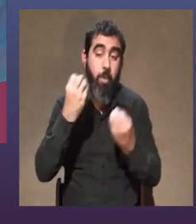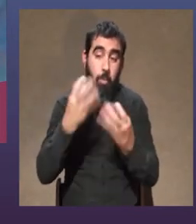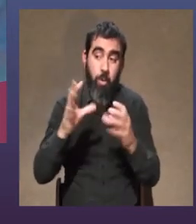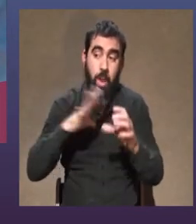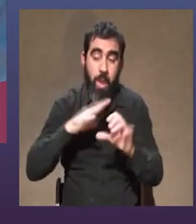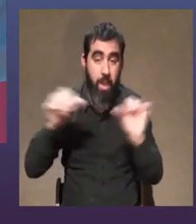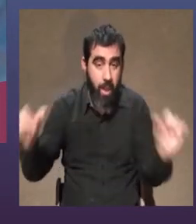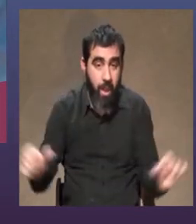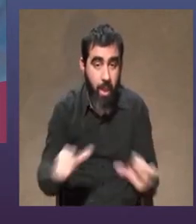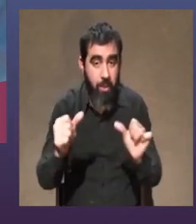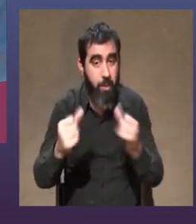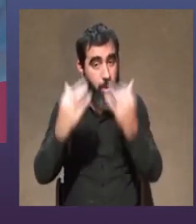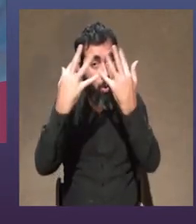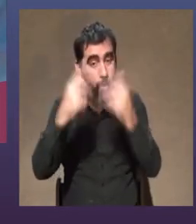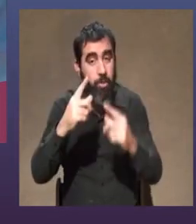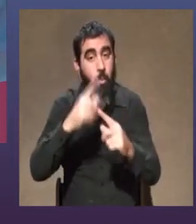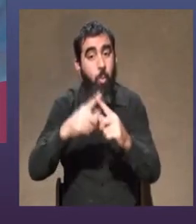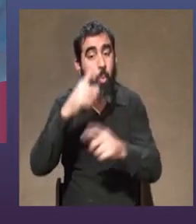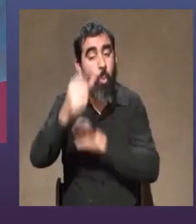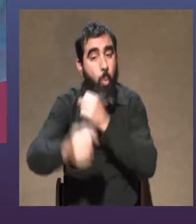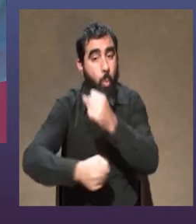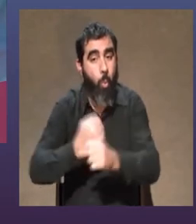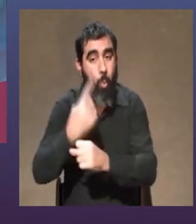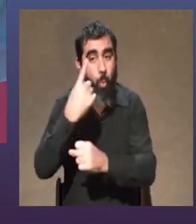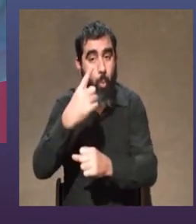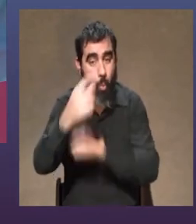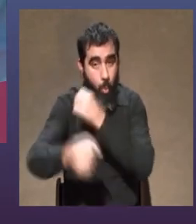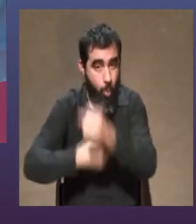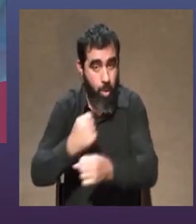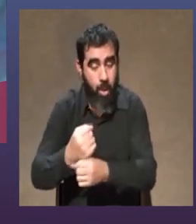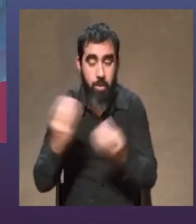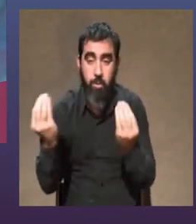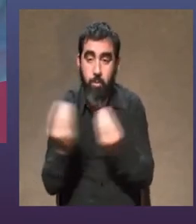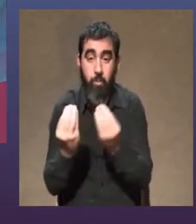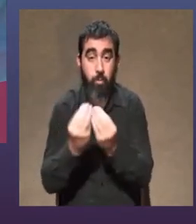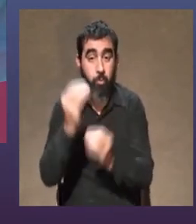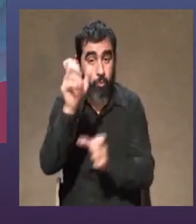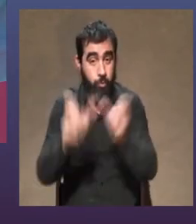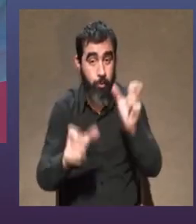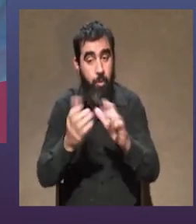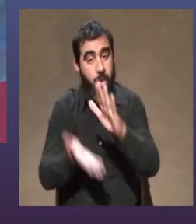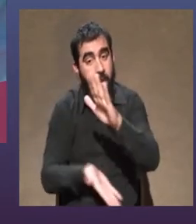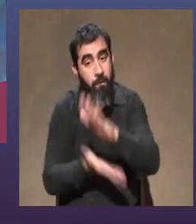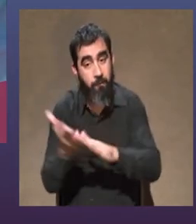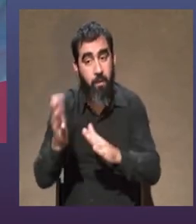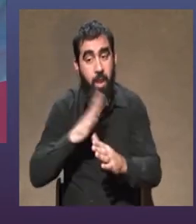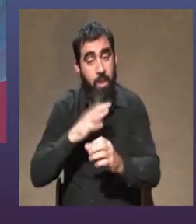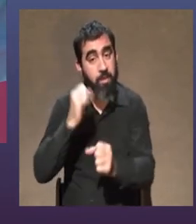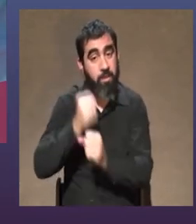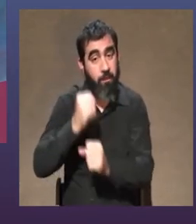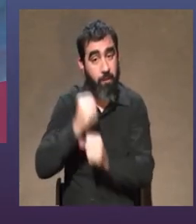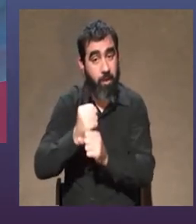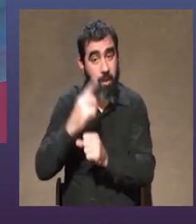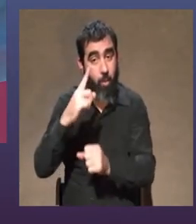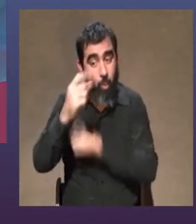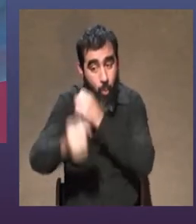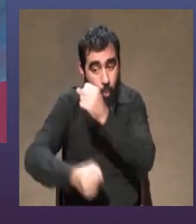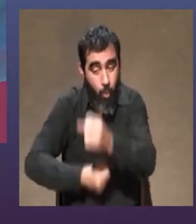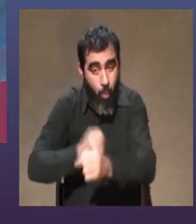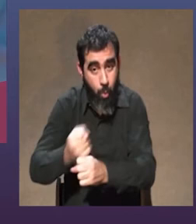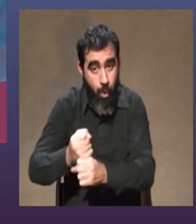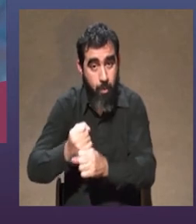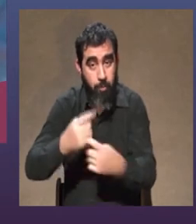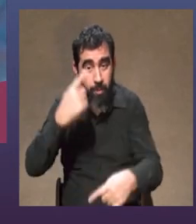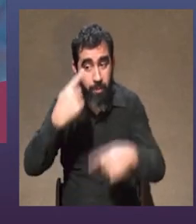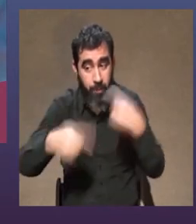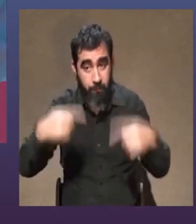planificada para todo un año había muchas personas que iban a tener su fuente de trabajo en el trabajo que iban a hacer en la